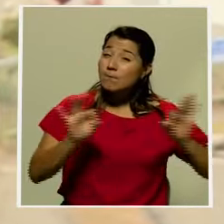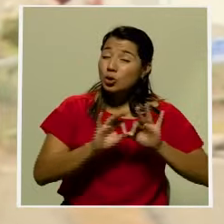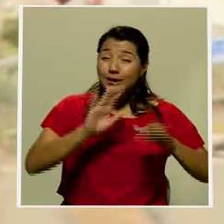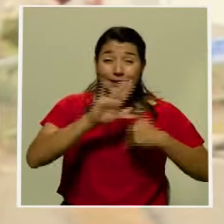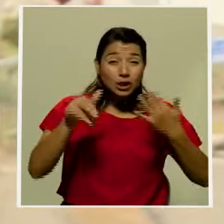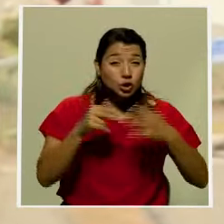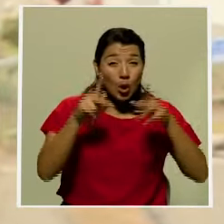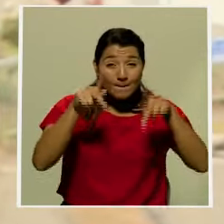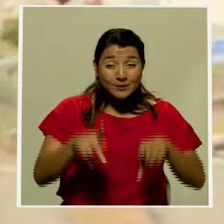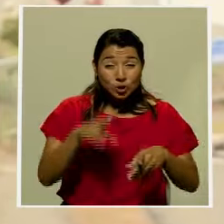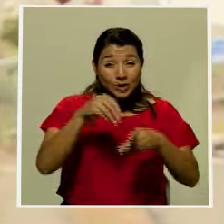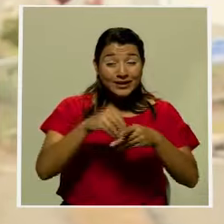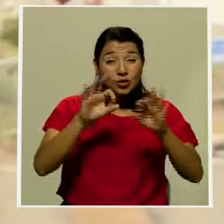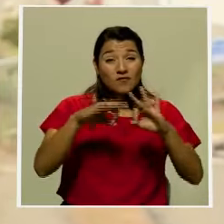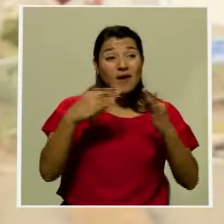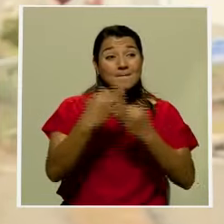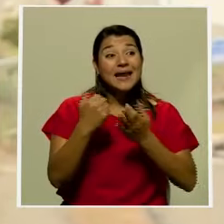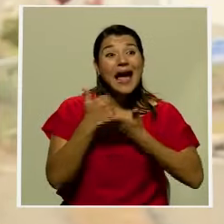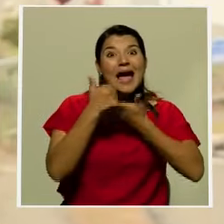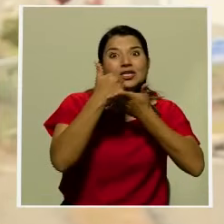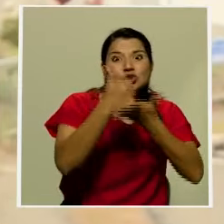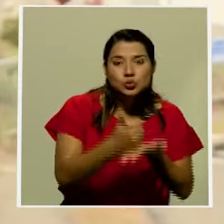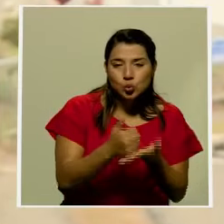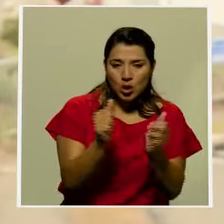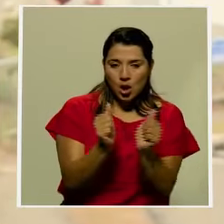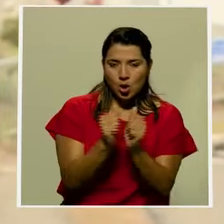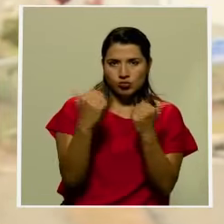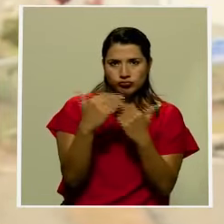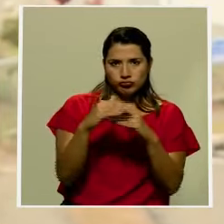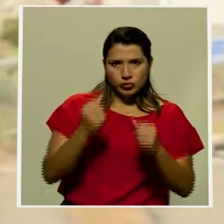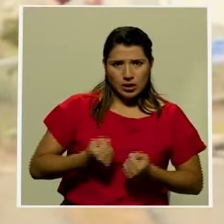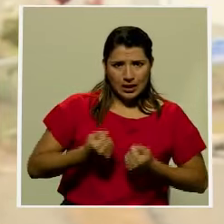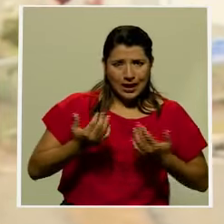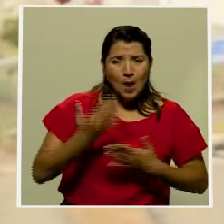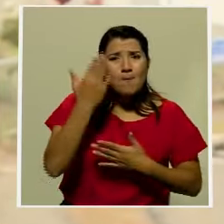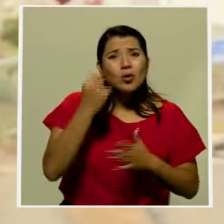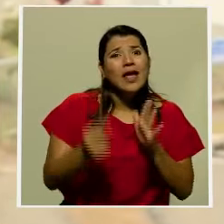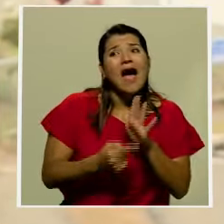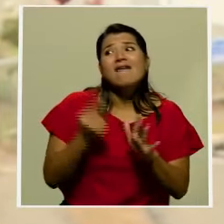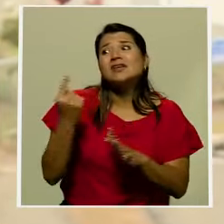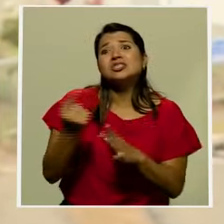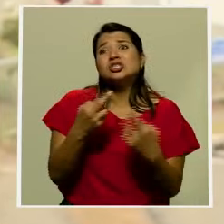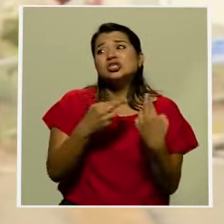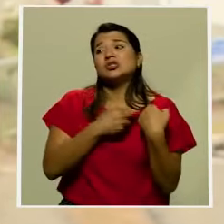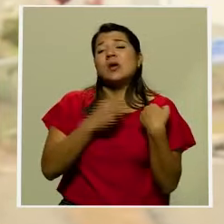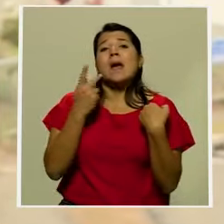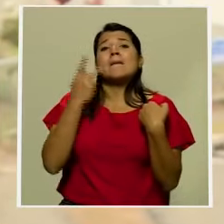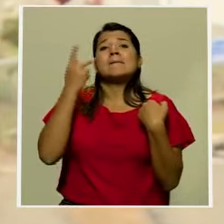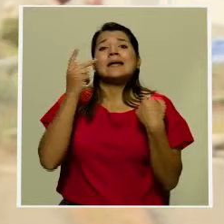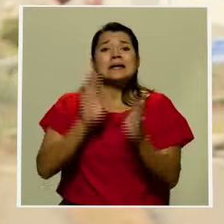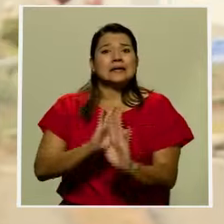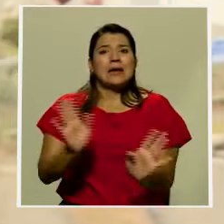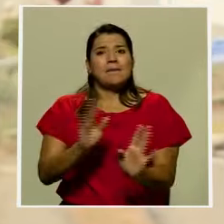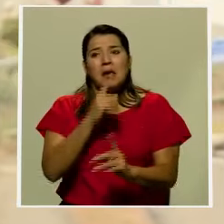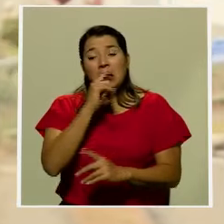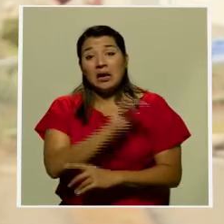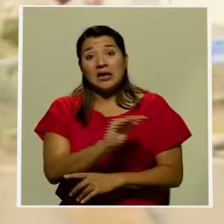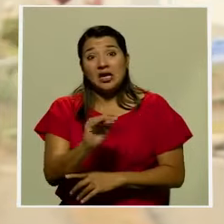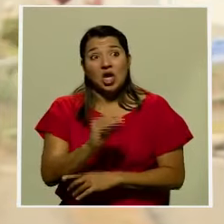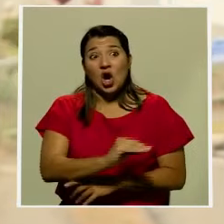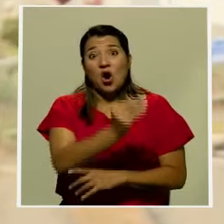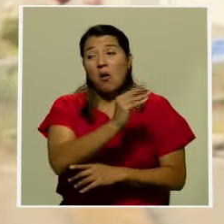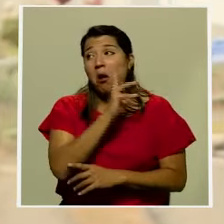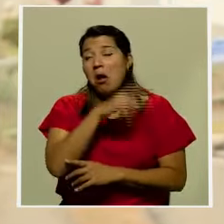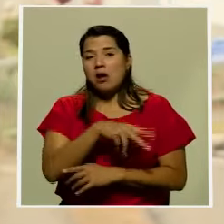colaboren en los gastos del hogar. Muchas veces la carga recae sobre los jefes o padre y madre de familia y bueno, todos